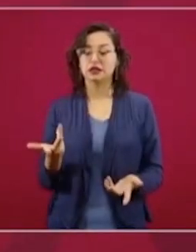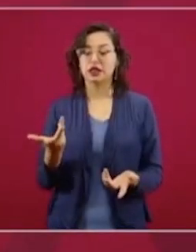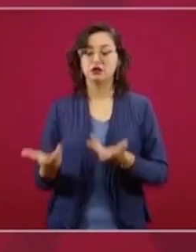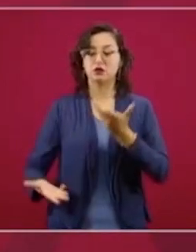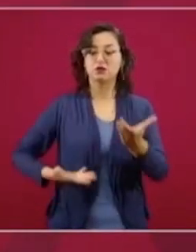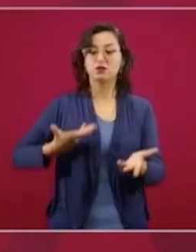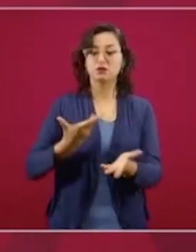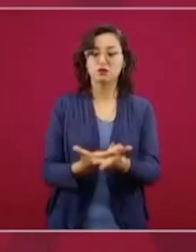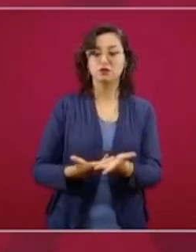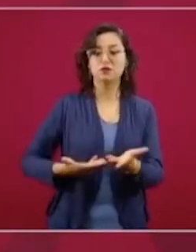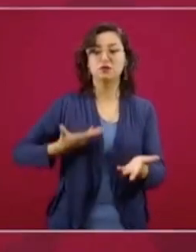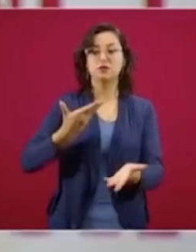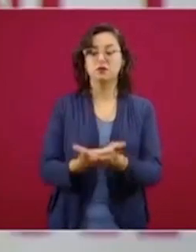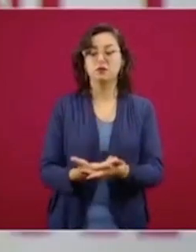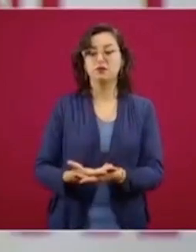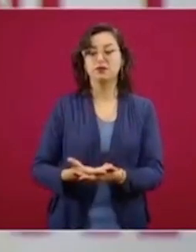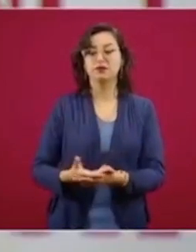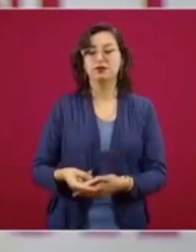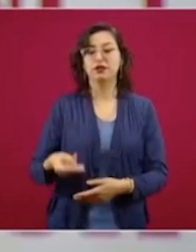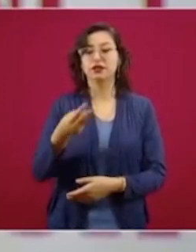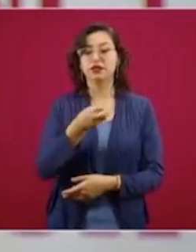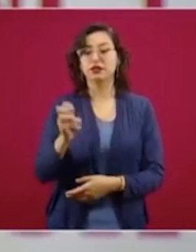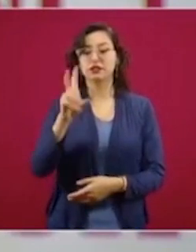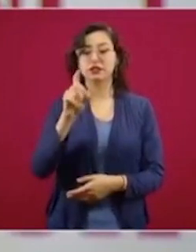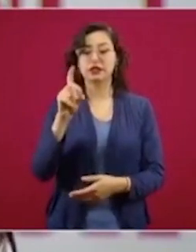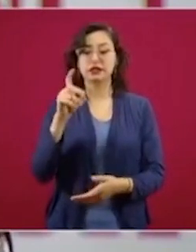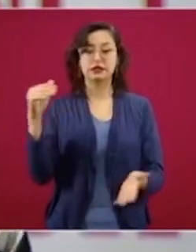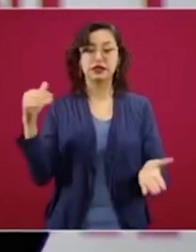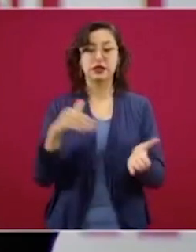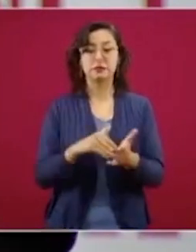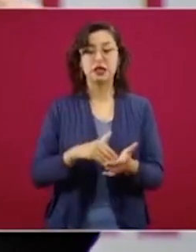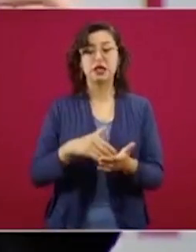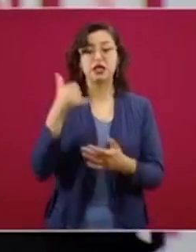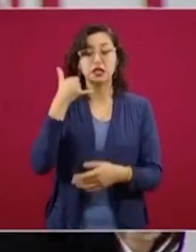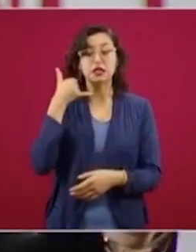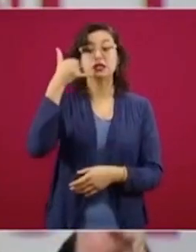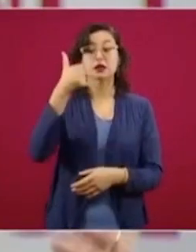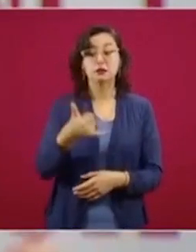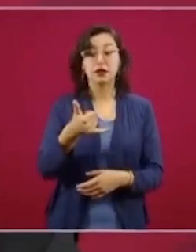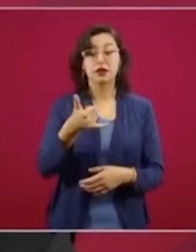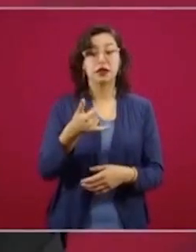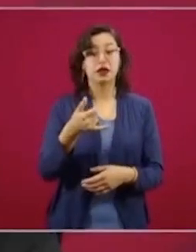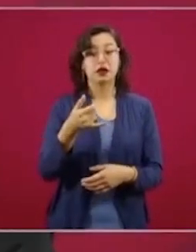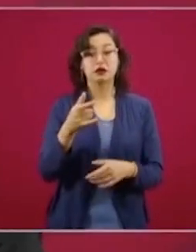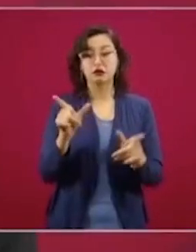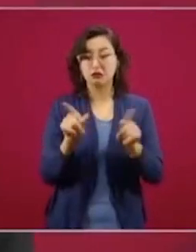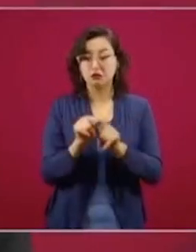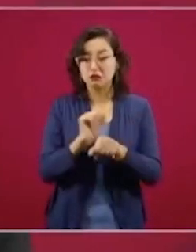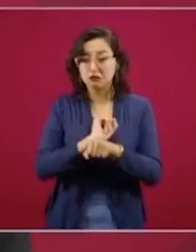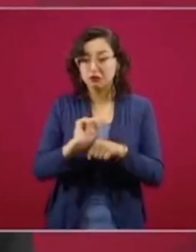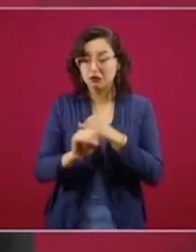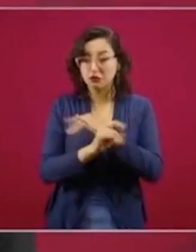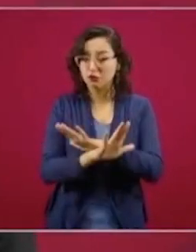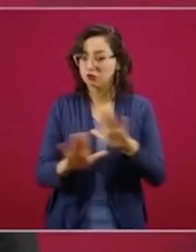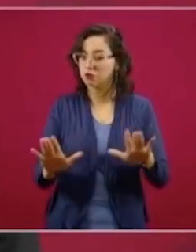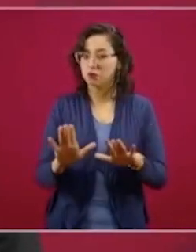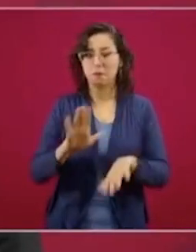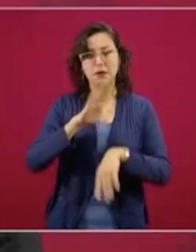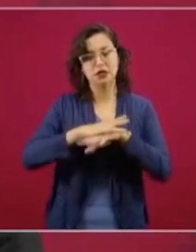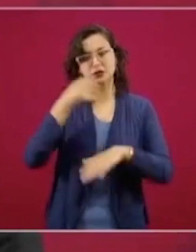llamadas consulta, no sólo una llamada, sino que es una consulta más allá. De ahí tenemos